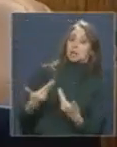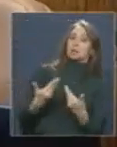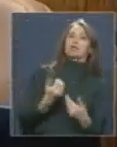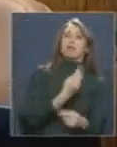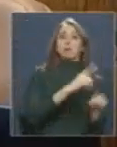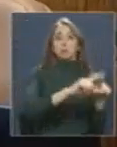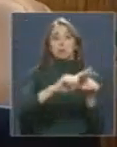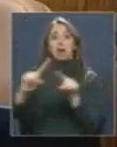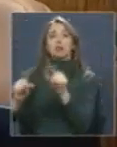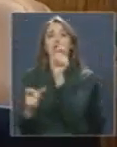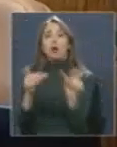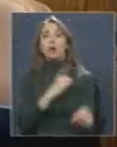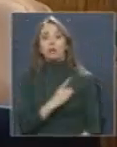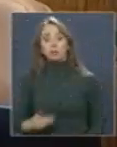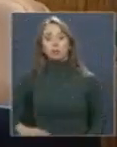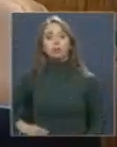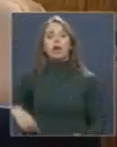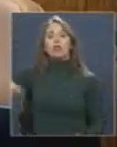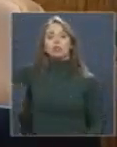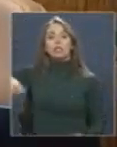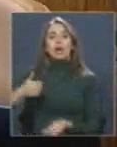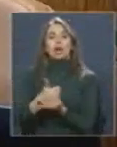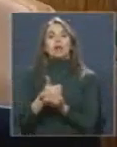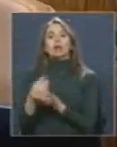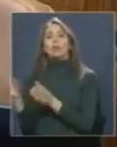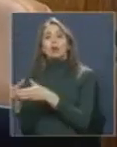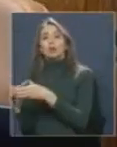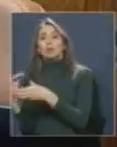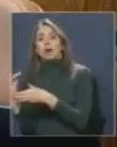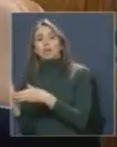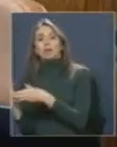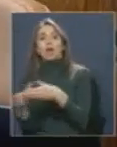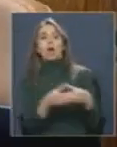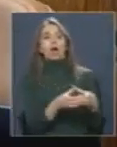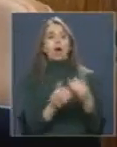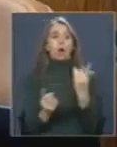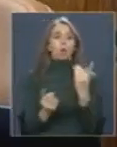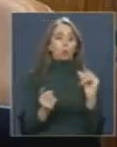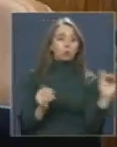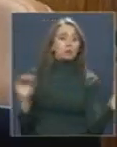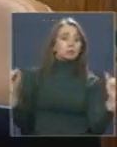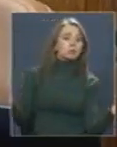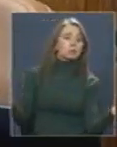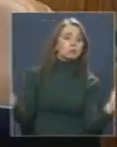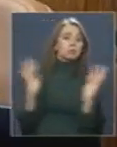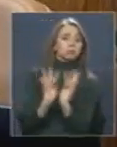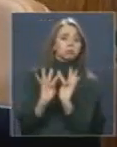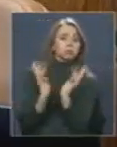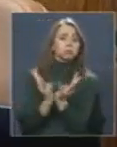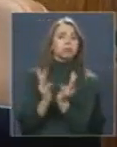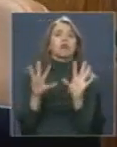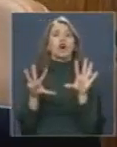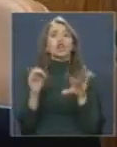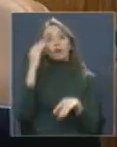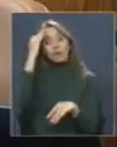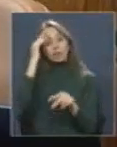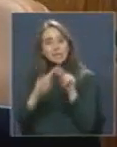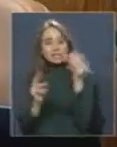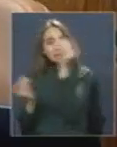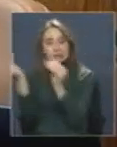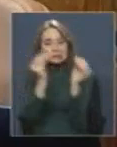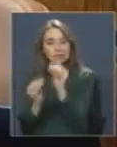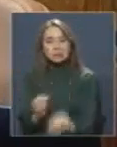alcaldes, desde el Frente Amplio hasta la UDI, porque en un plazo de 90 días elaboramos